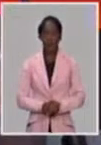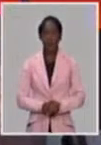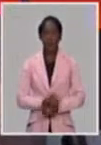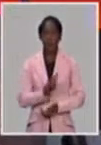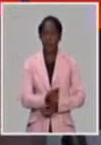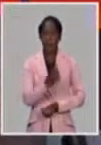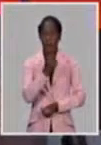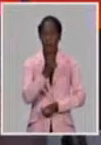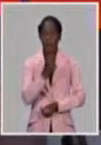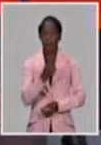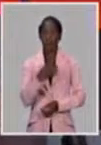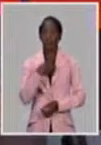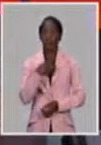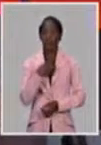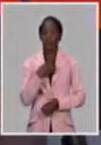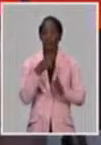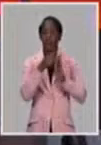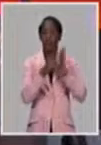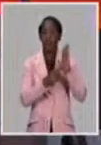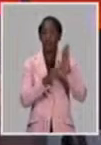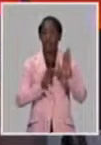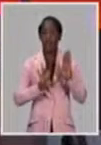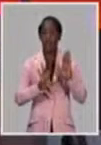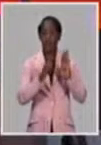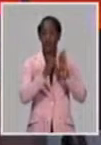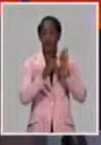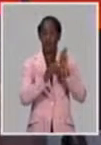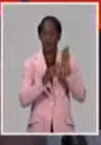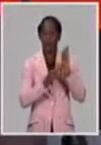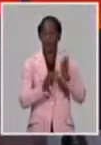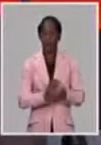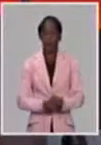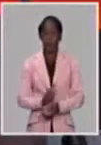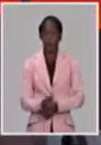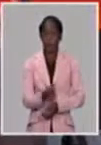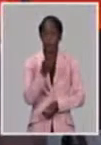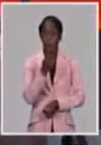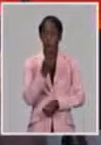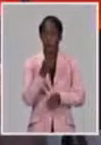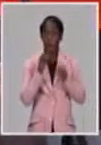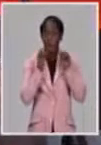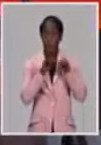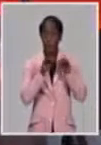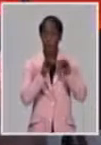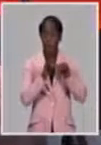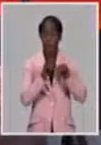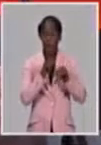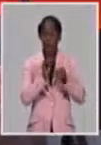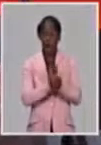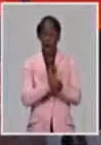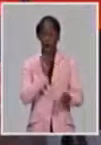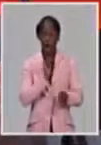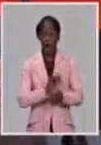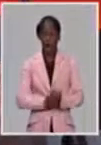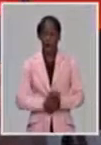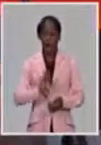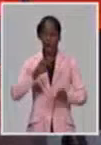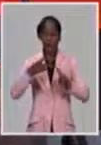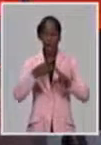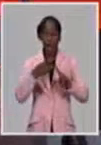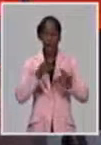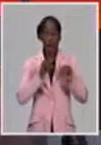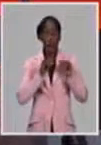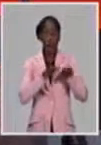es el parque es un espacio dinamizador. El segundo es que el parque es sostenible. Tiene un criterio de sostenibilidad